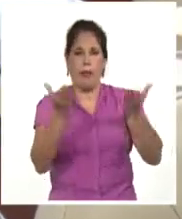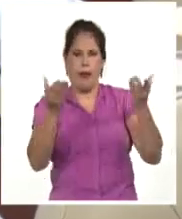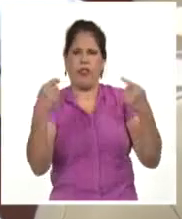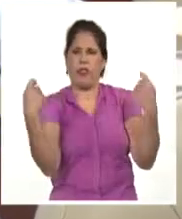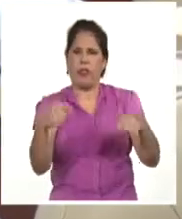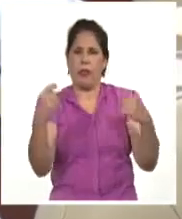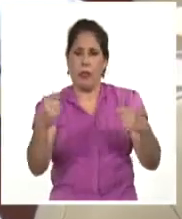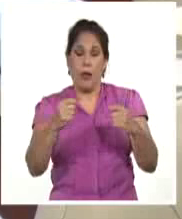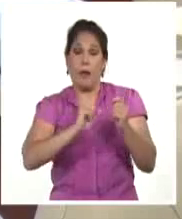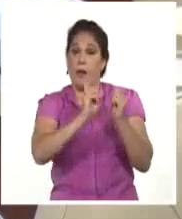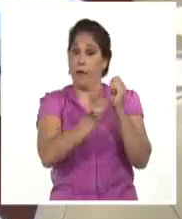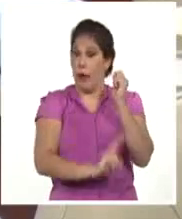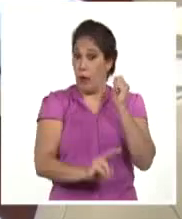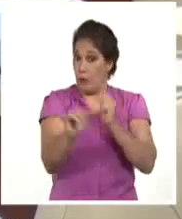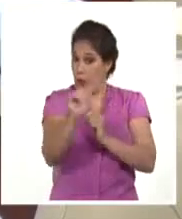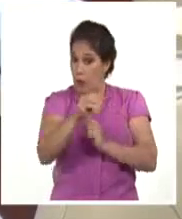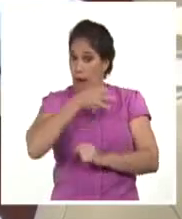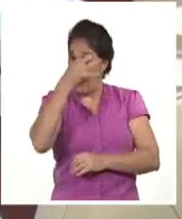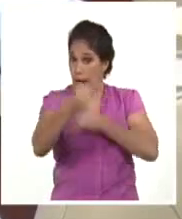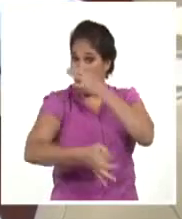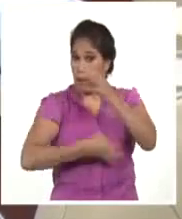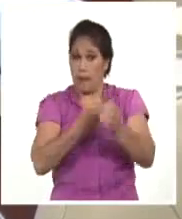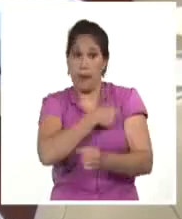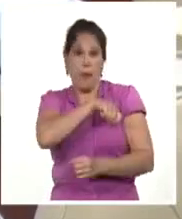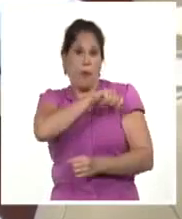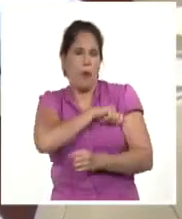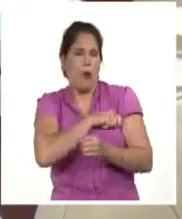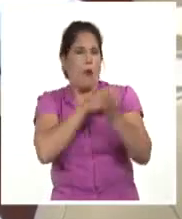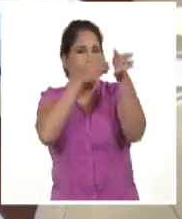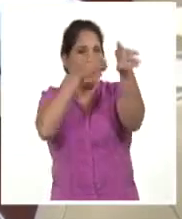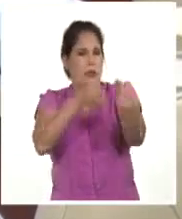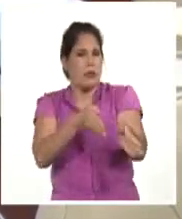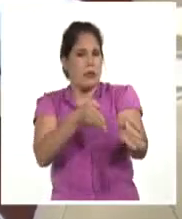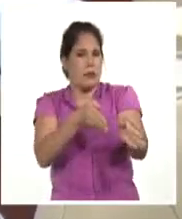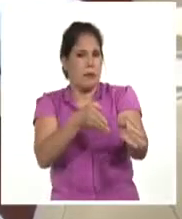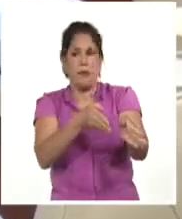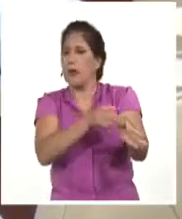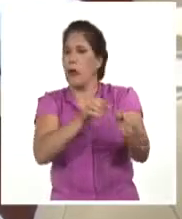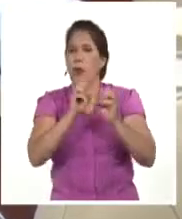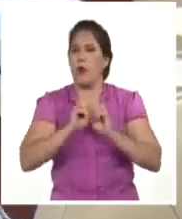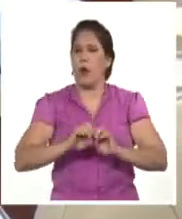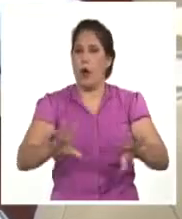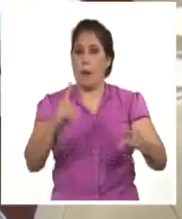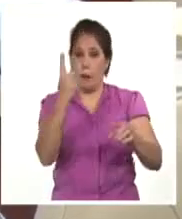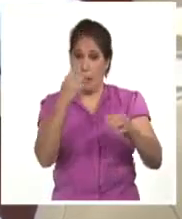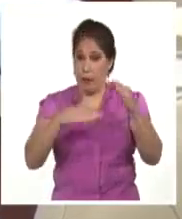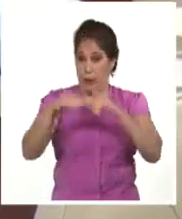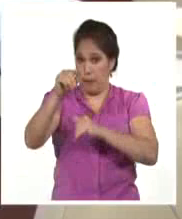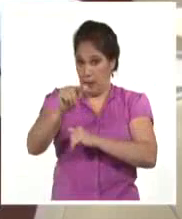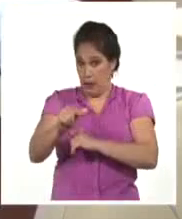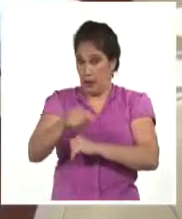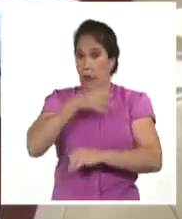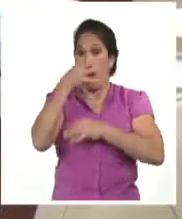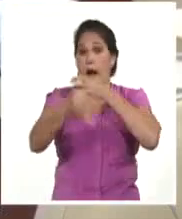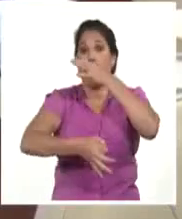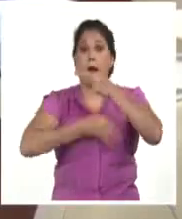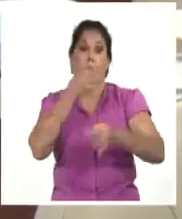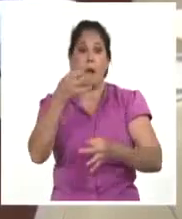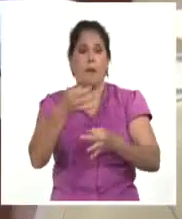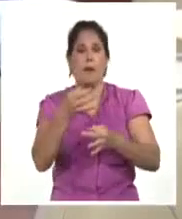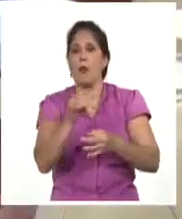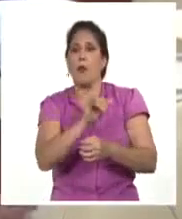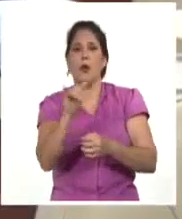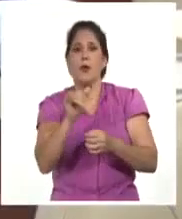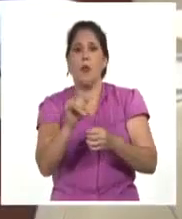en los valores, pero también que se exprese en la conducta cotidiana y como ha dicho el primer secretario del partido, sin